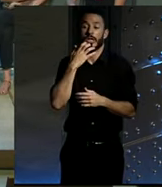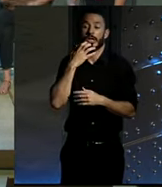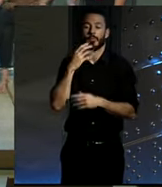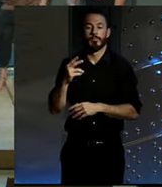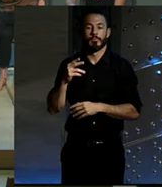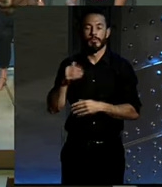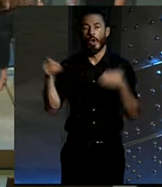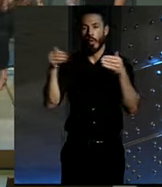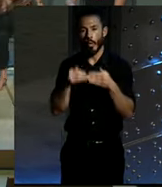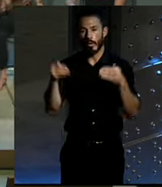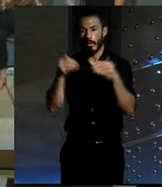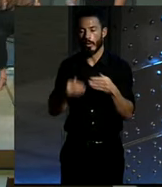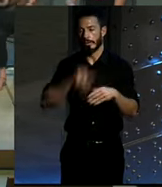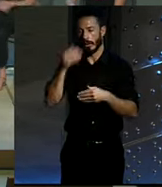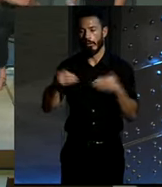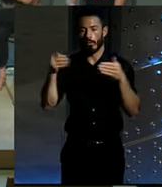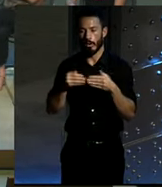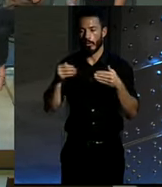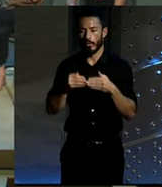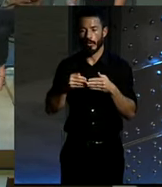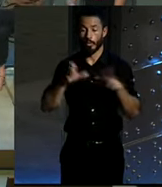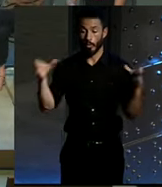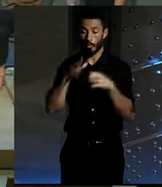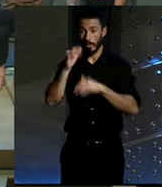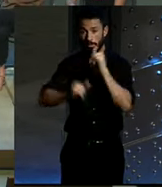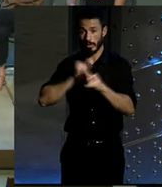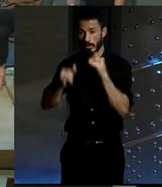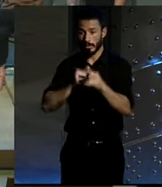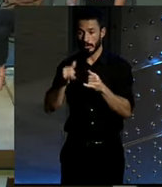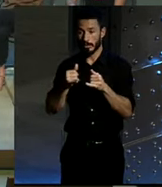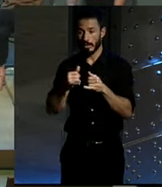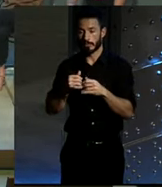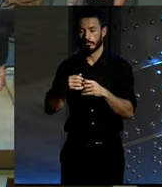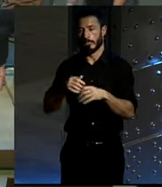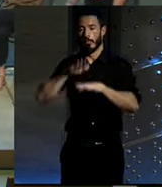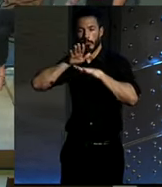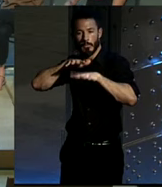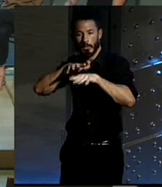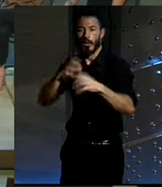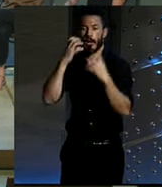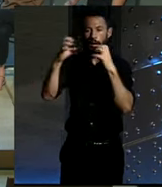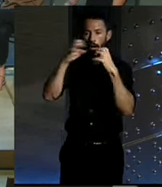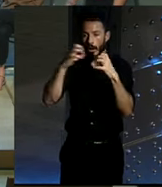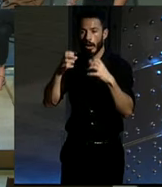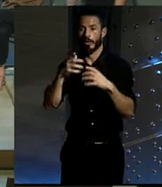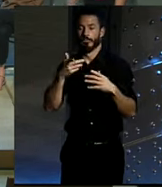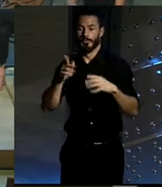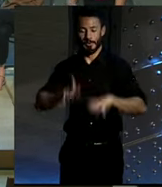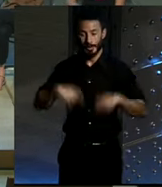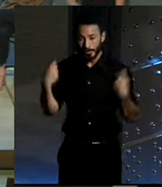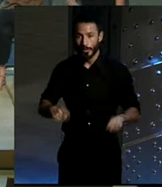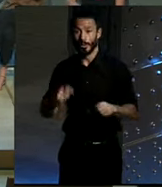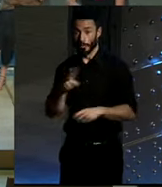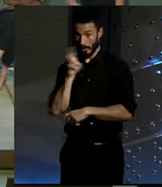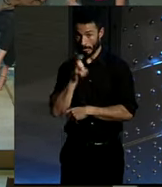montadas en bicicleta atraviese en el centro de Madrid ¿sirve de algo hacer una manifestación en bici desnudos? sí hombre,